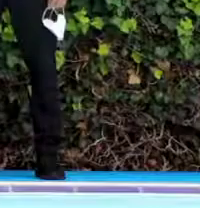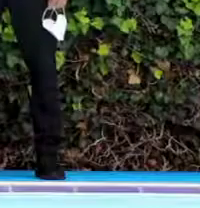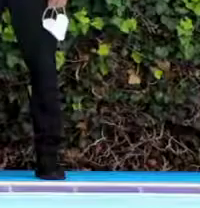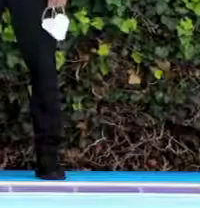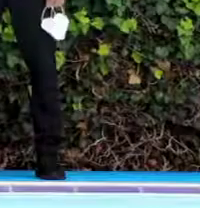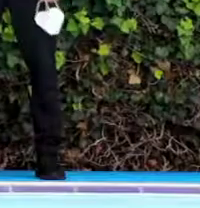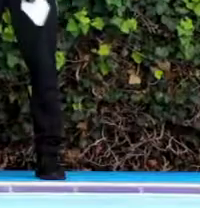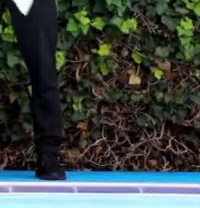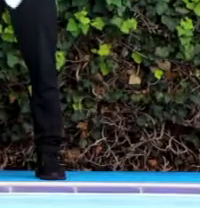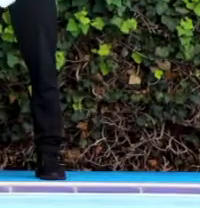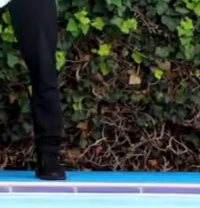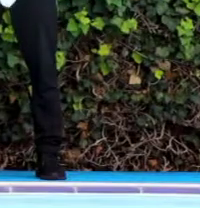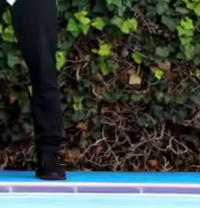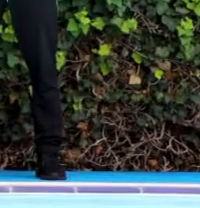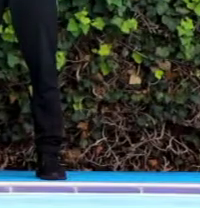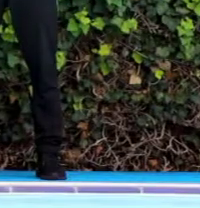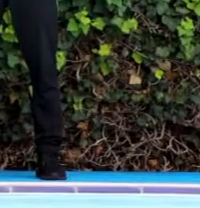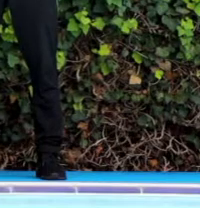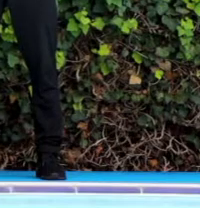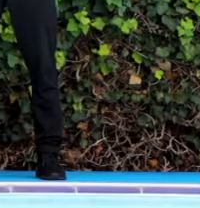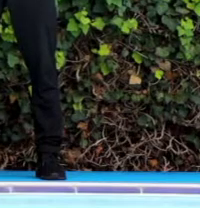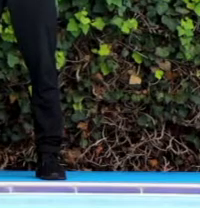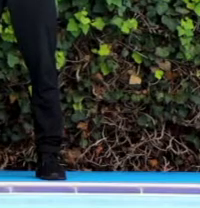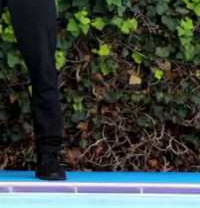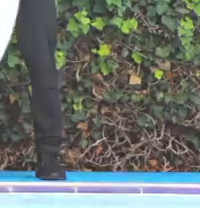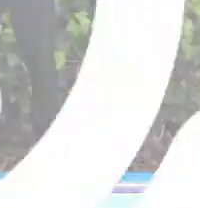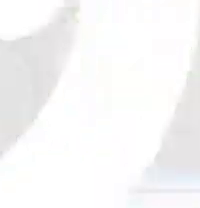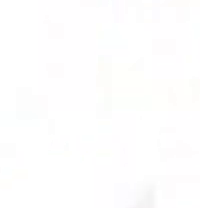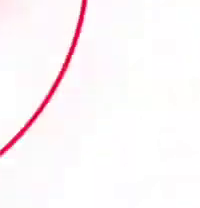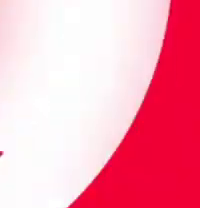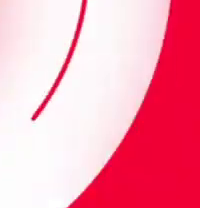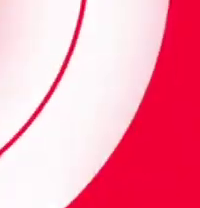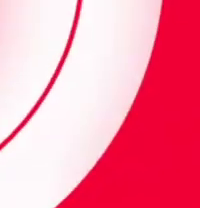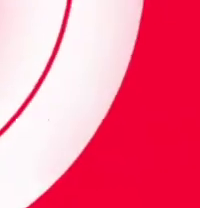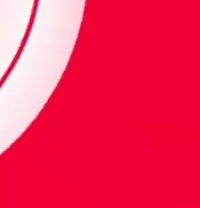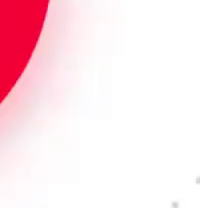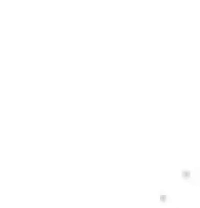Recuerda, al terminar la activación, no olvides la protección.